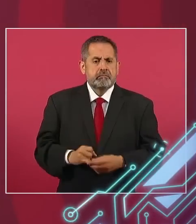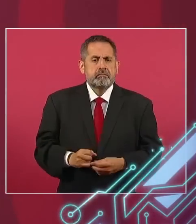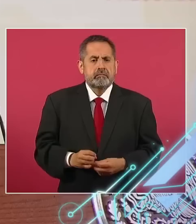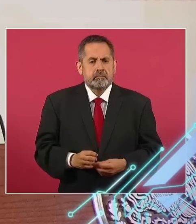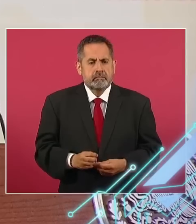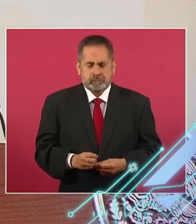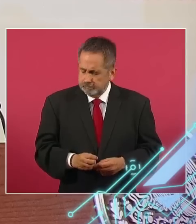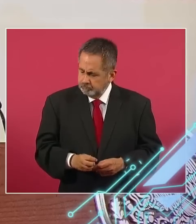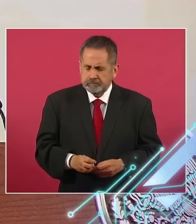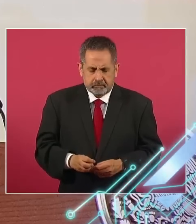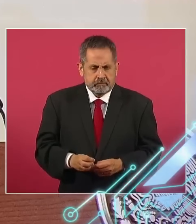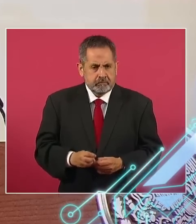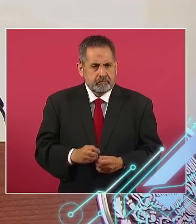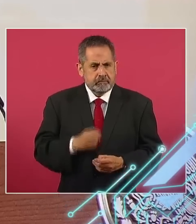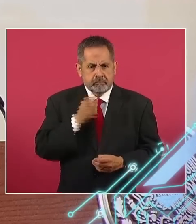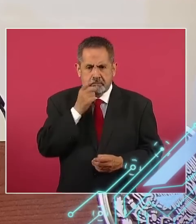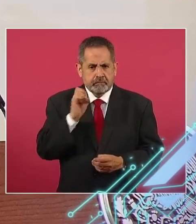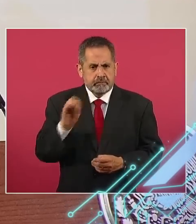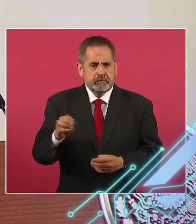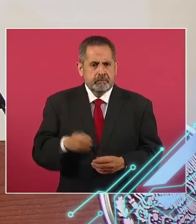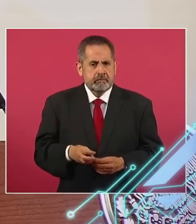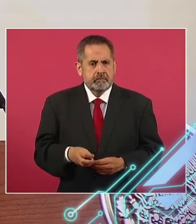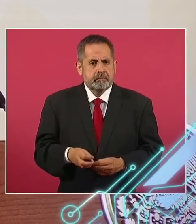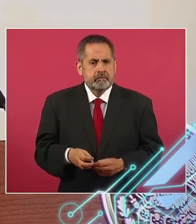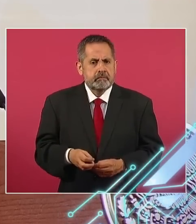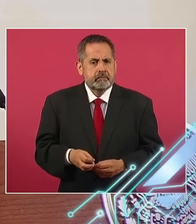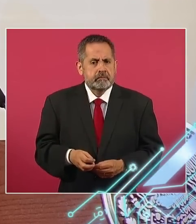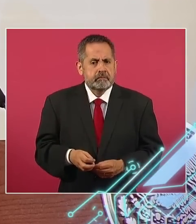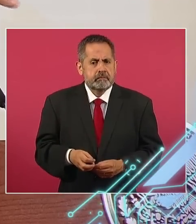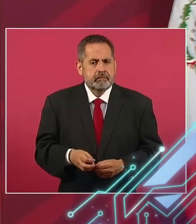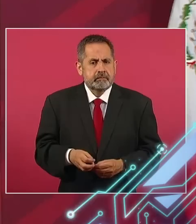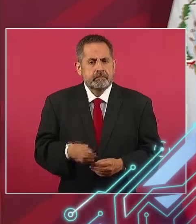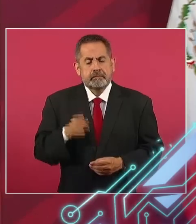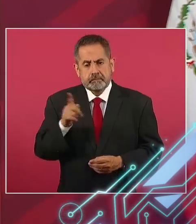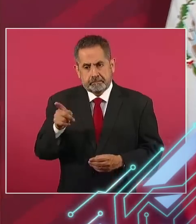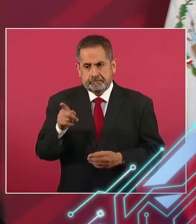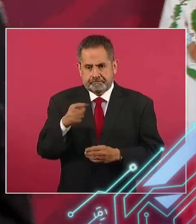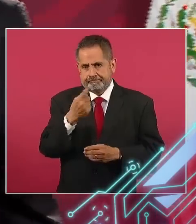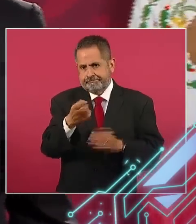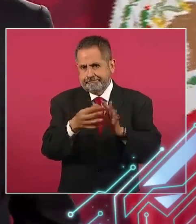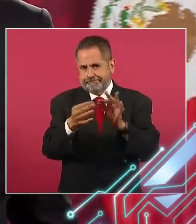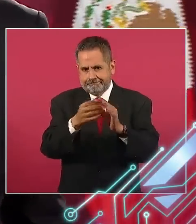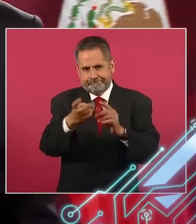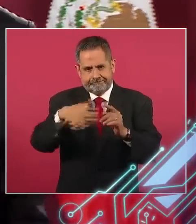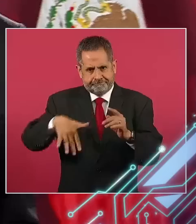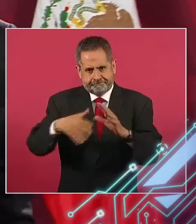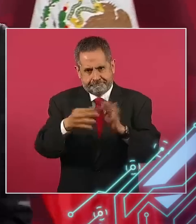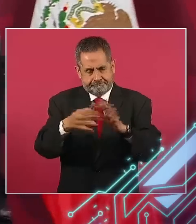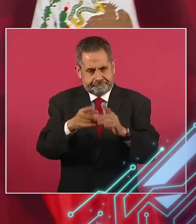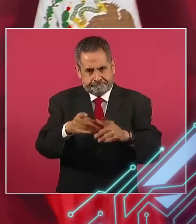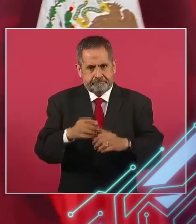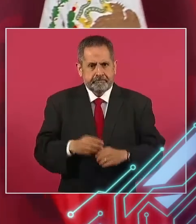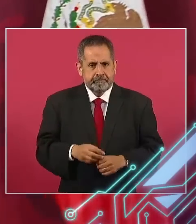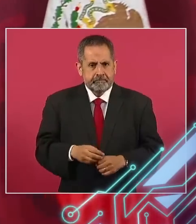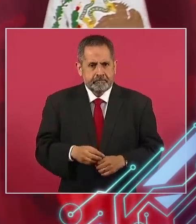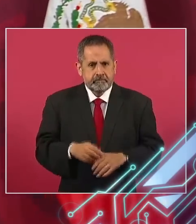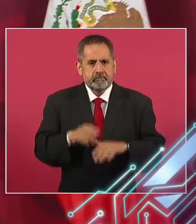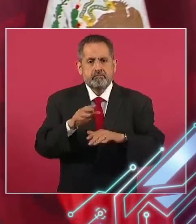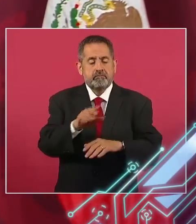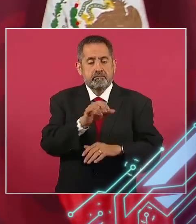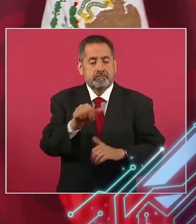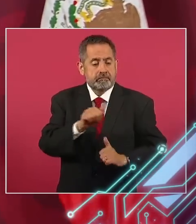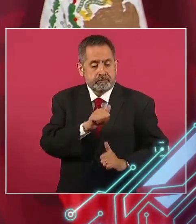¿sí? Pero esa es la explicación. Hablando de los